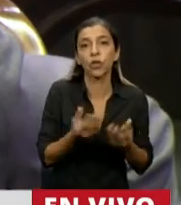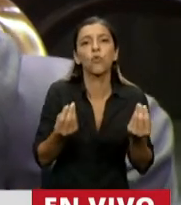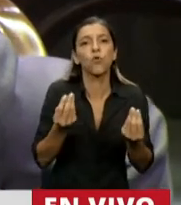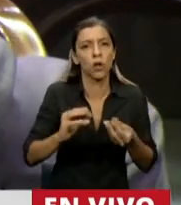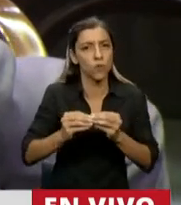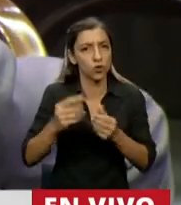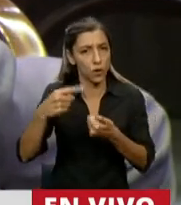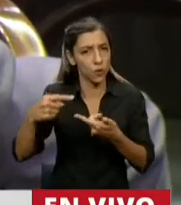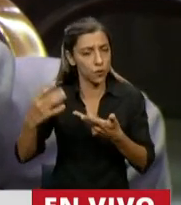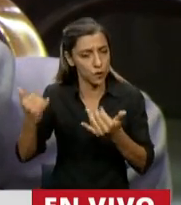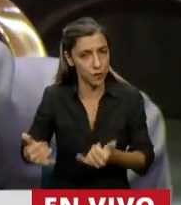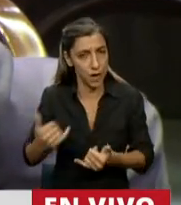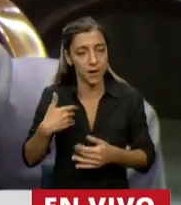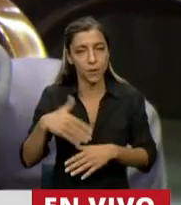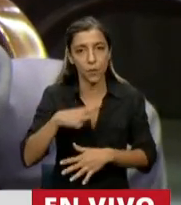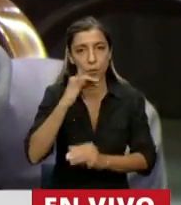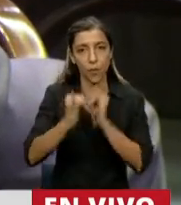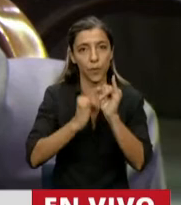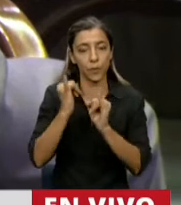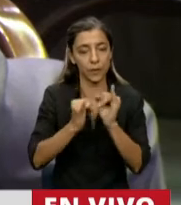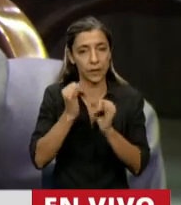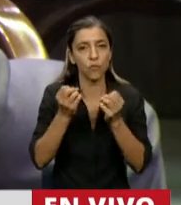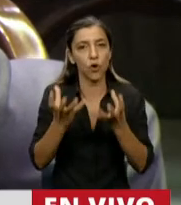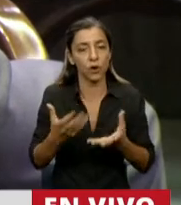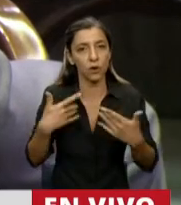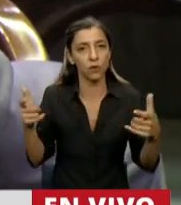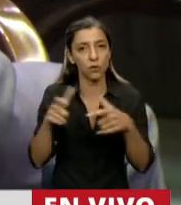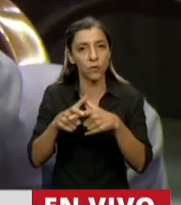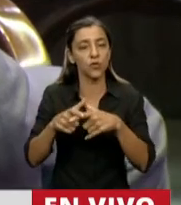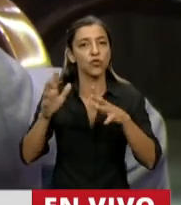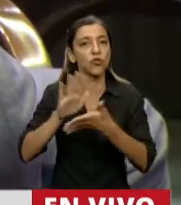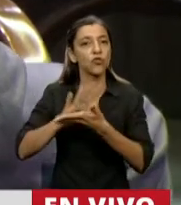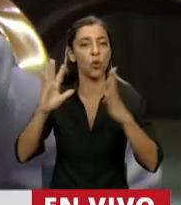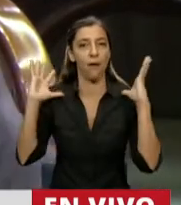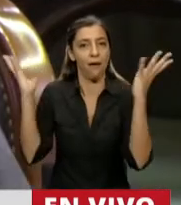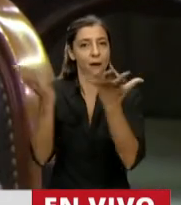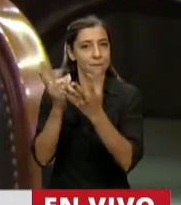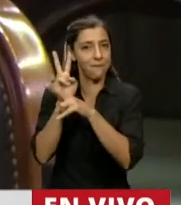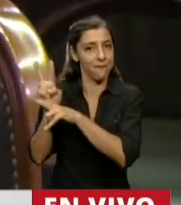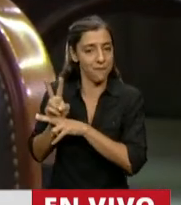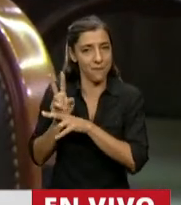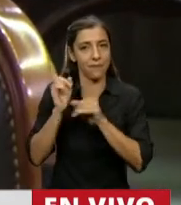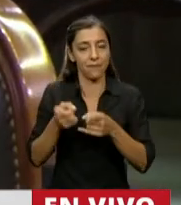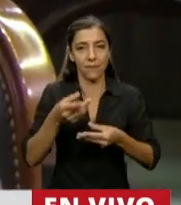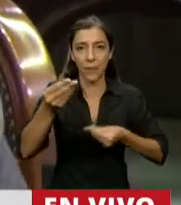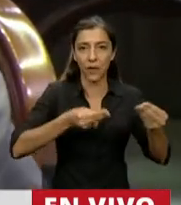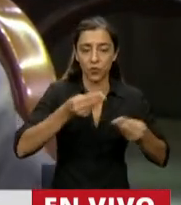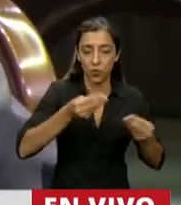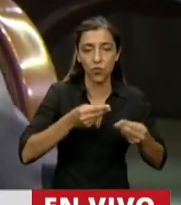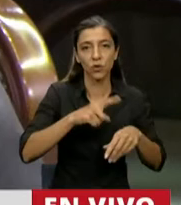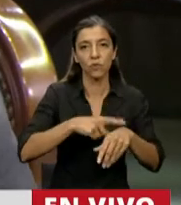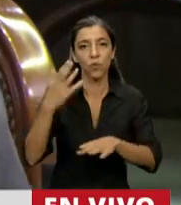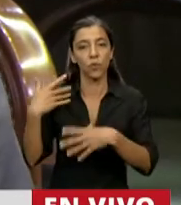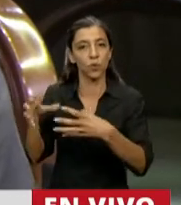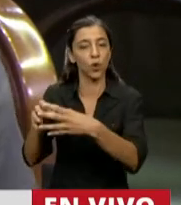y por el cual en la Comisión de Ambiente y en la Comisión de Presupuestos, cuando se trató, lo acompañaron todos los bloques